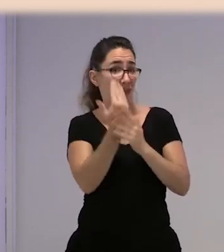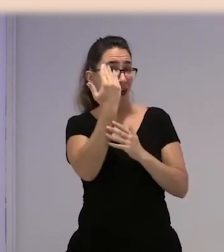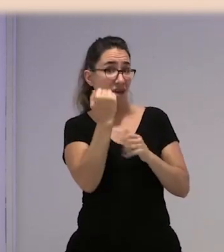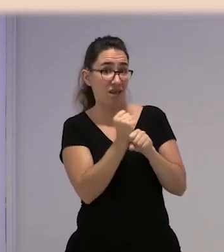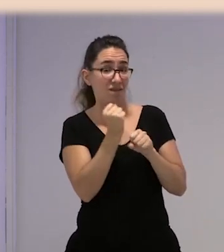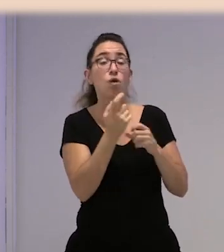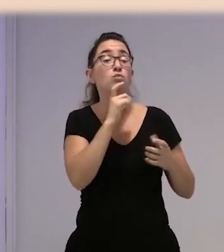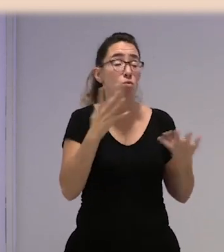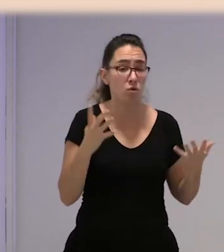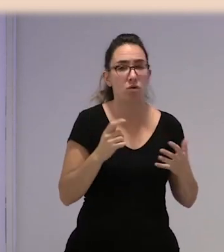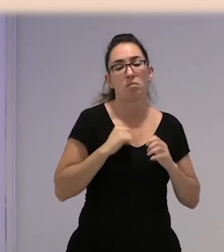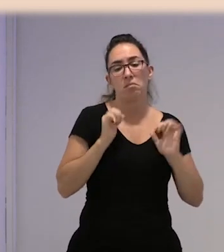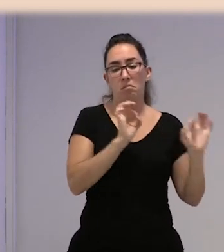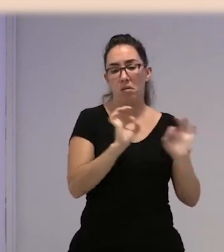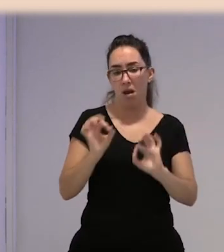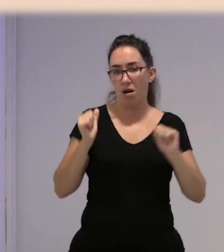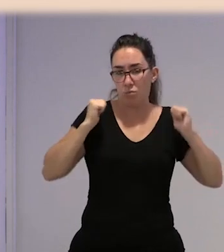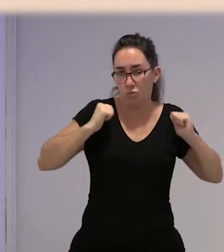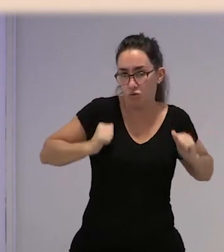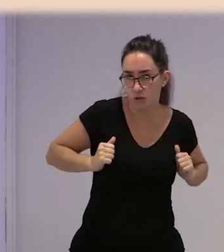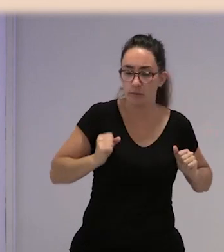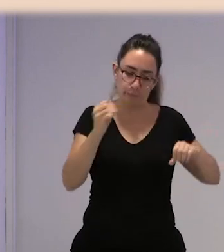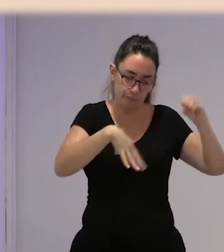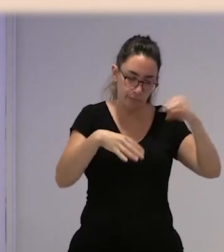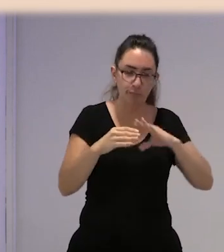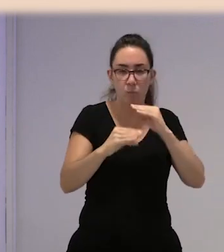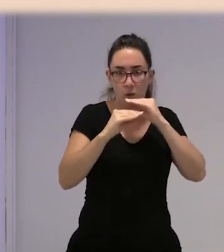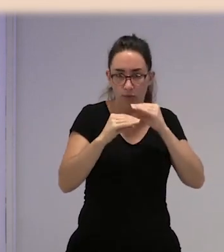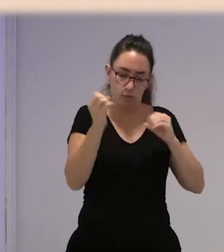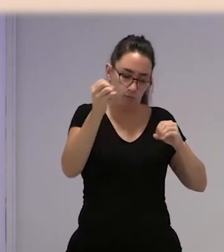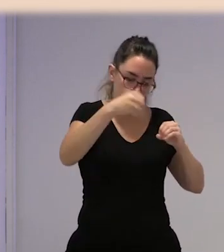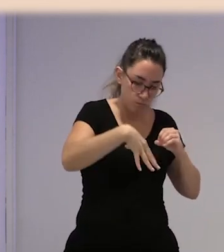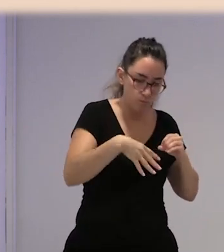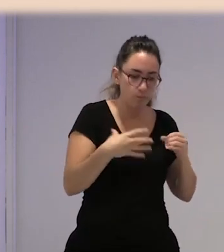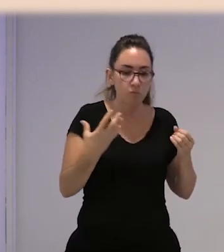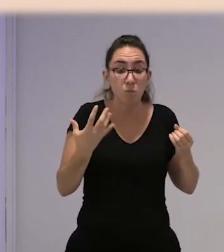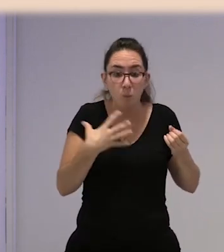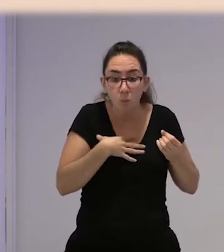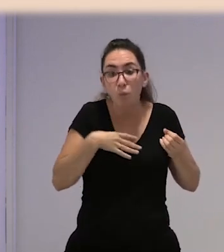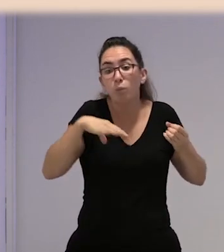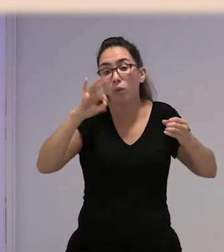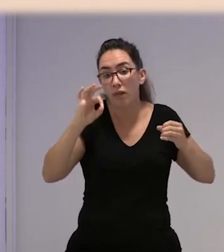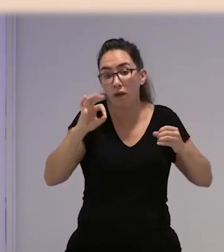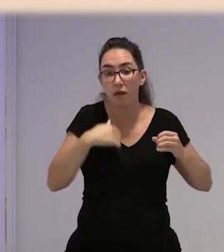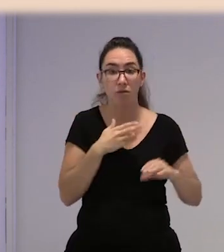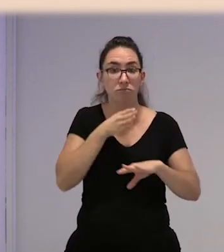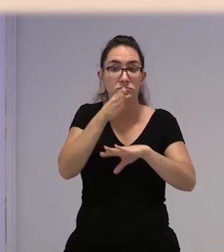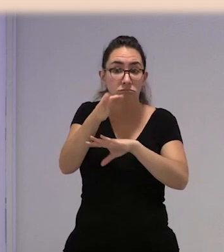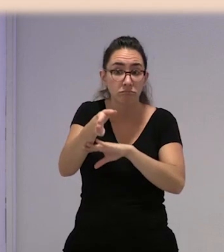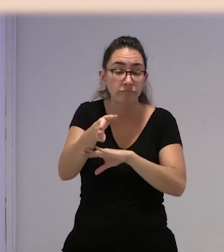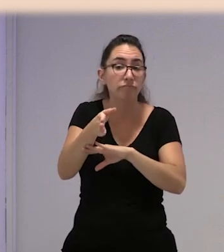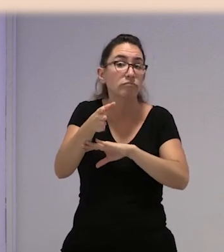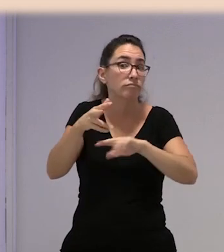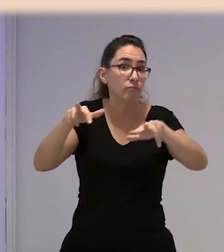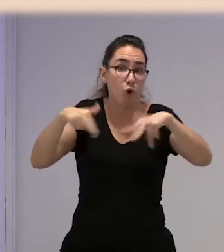que tú te preparas tu mochila con tu bocadillo, sin tener en cuenta que a lo mejor puedes llegar a un sitio donde ni siquiera te van a dejar